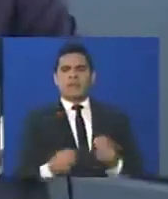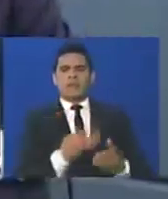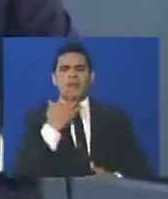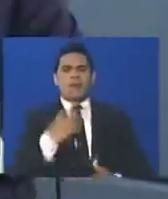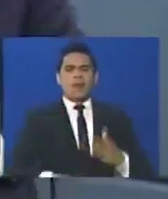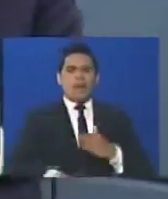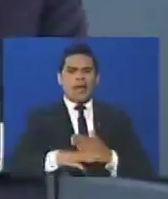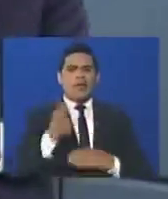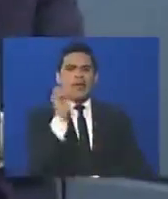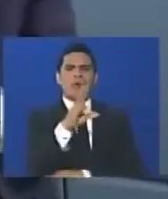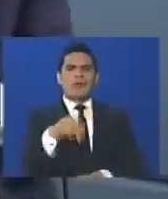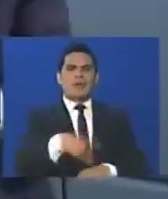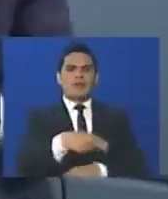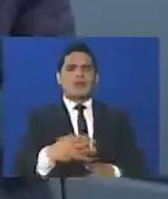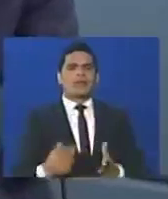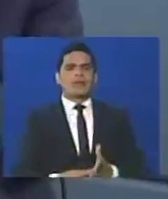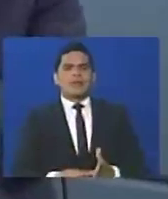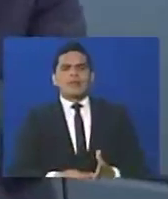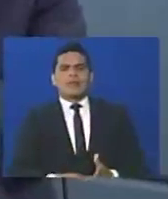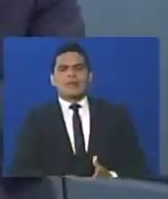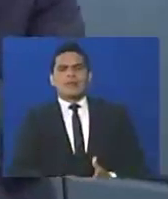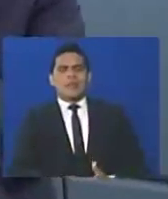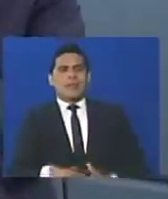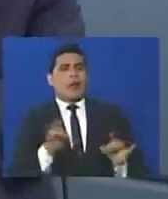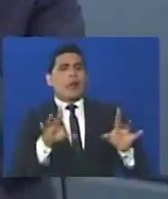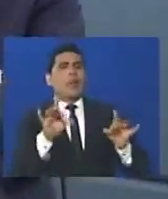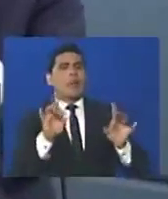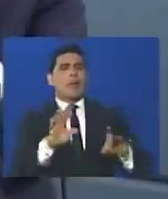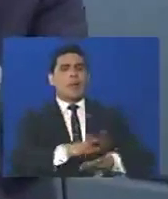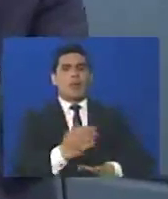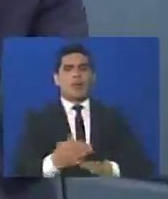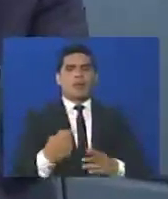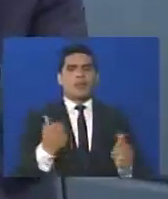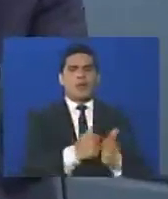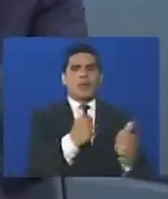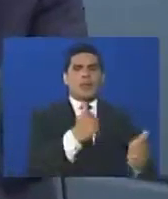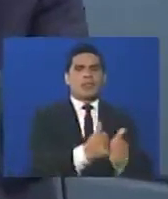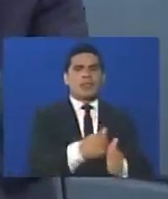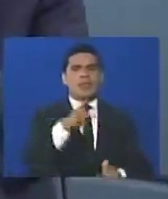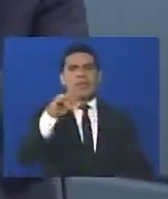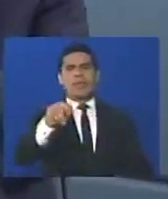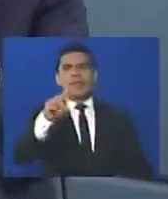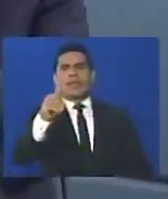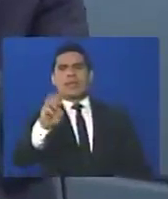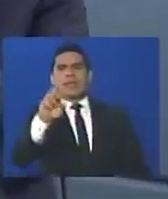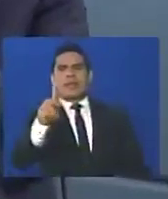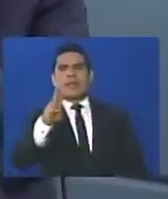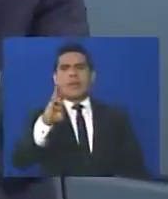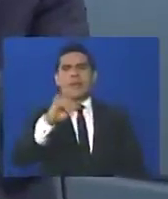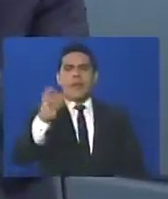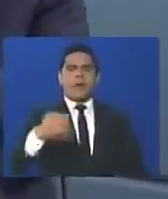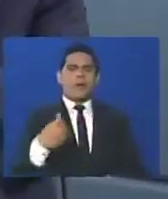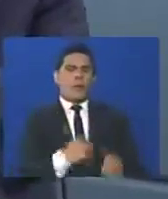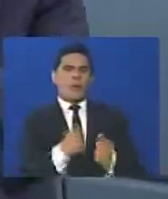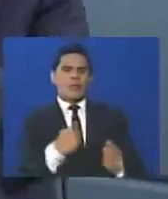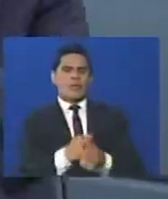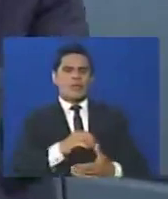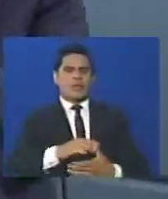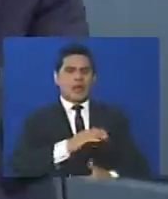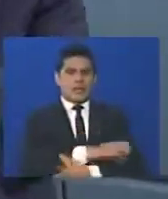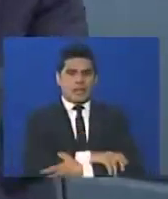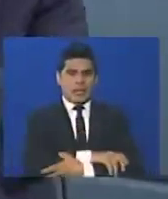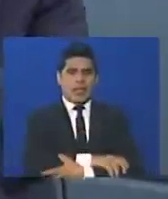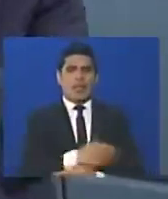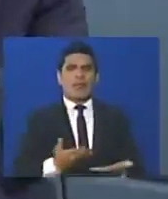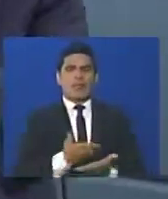empresarios que han ido a la conferencia de paz, van ahí con el alma en vilo, porque si no van, los persigue Indepavi, los persigue el CENIAT, los persigue Cadivi,